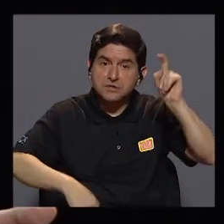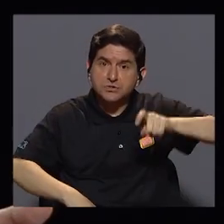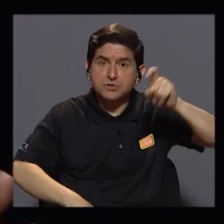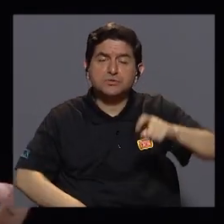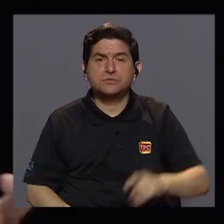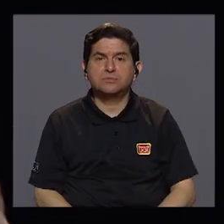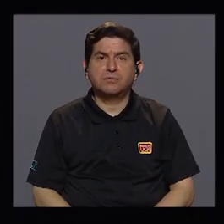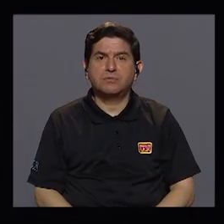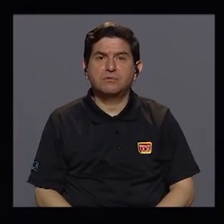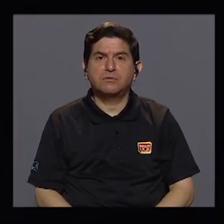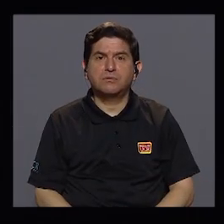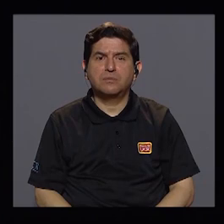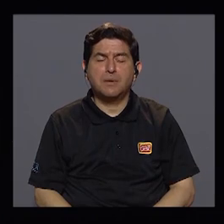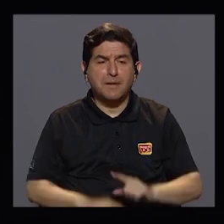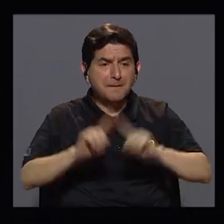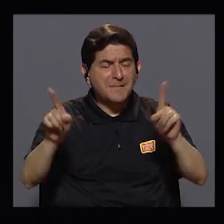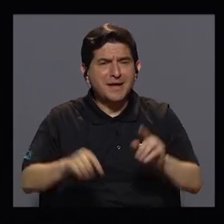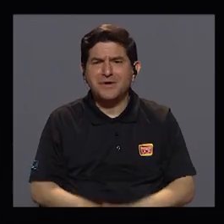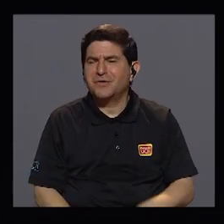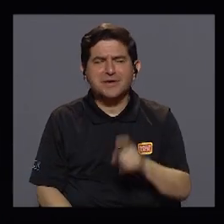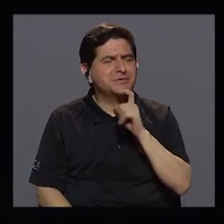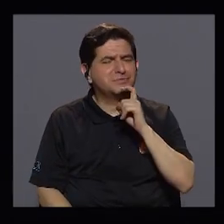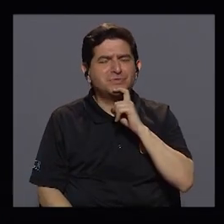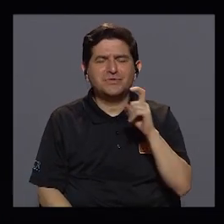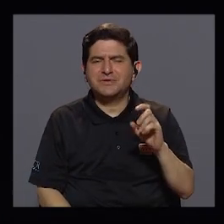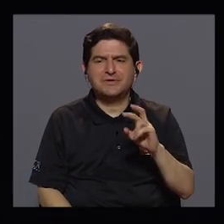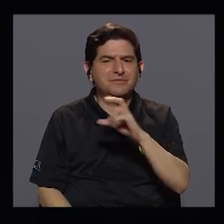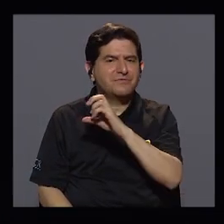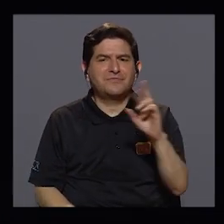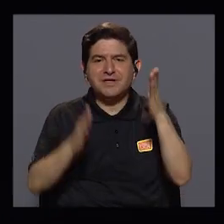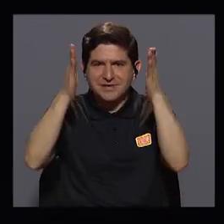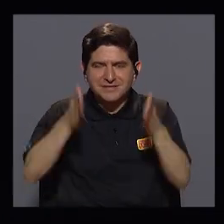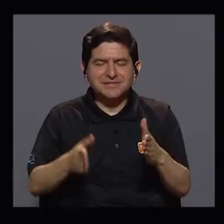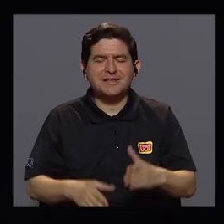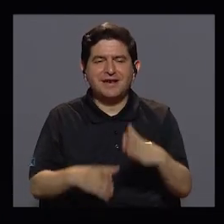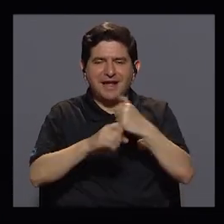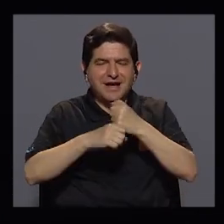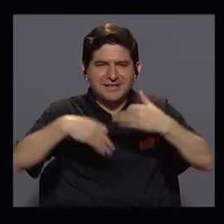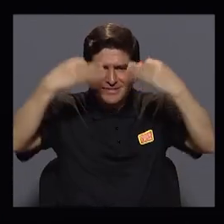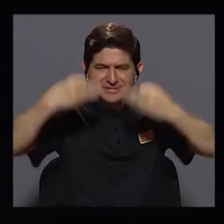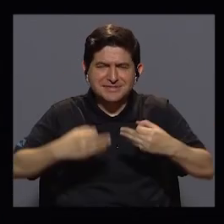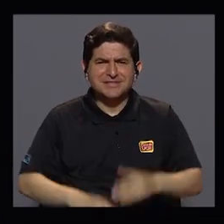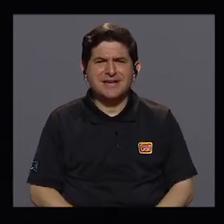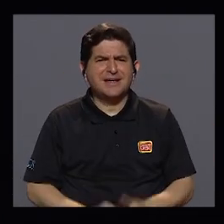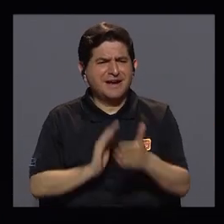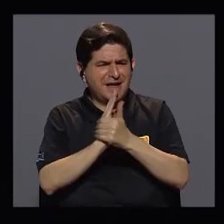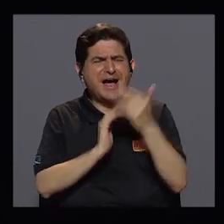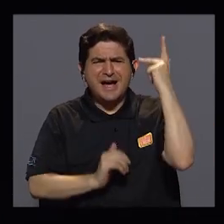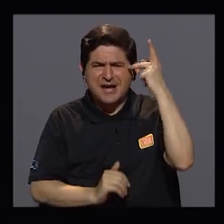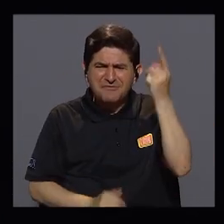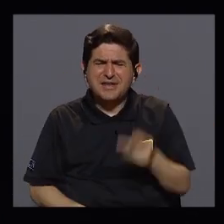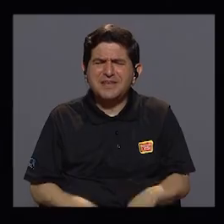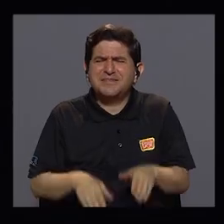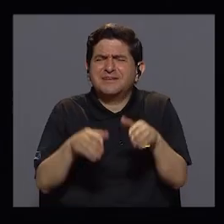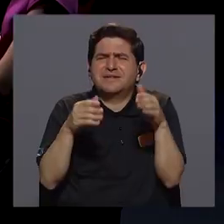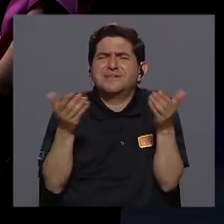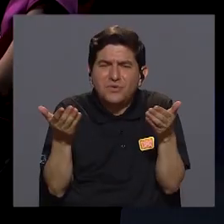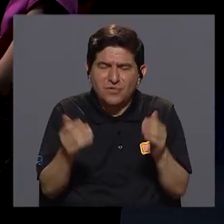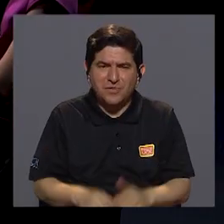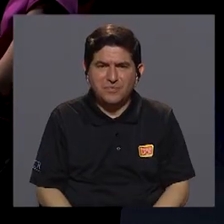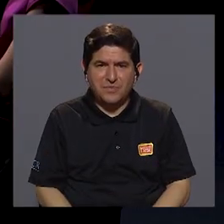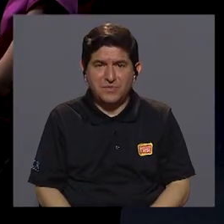Y lo integral le cuesta mucho al costarricense. ¿Cómo lo miden ustedes? ¿Cómo ven esa capacidad política de tomar